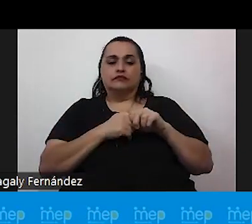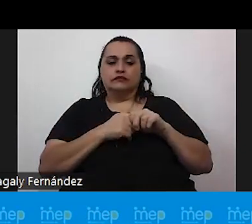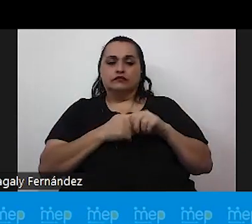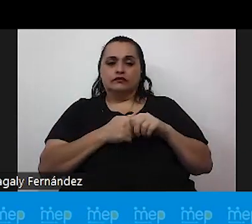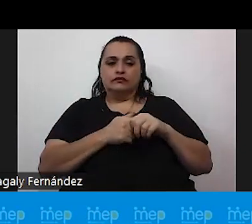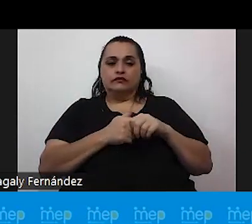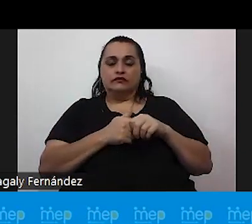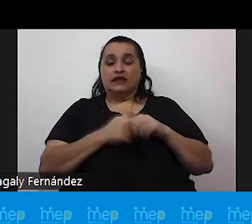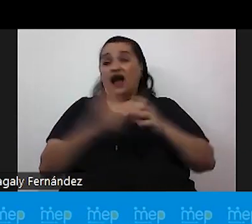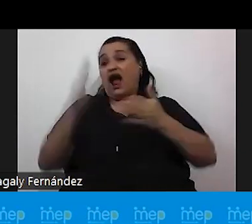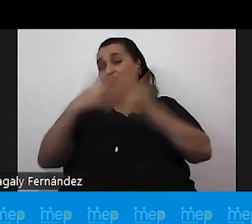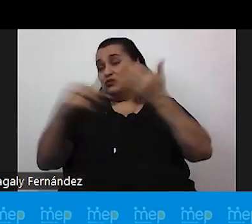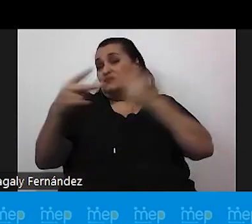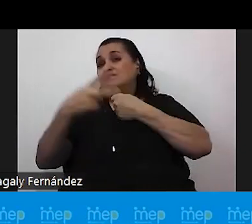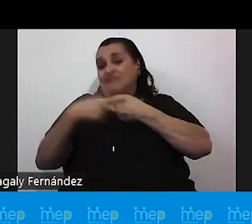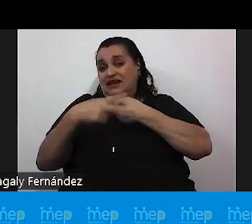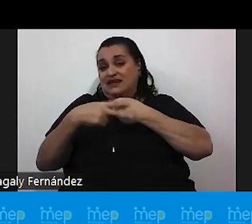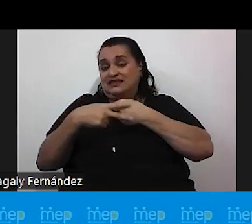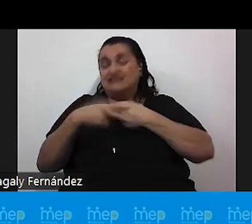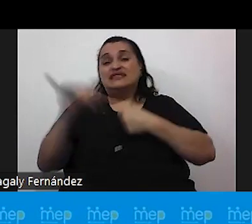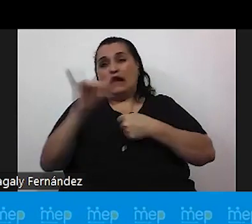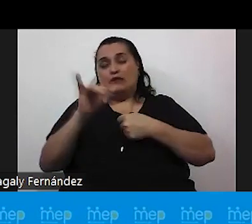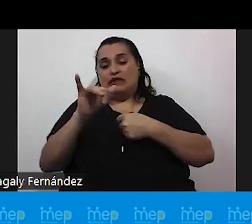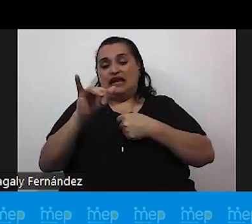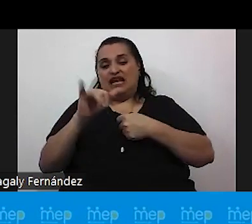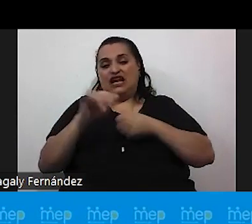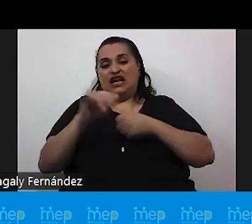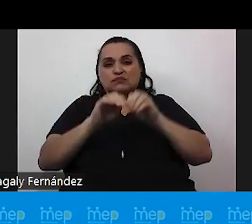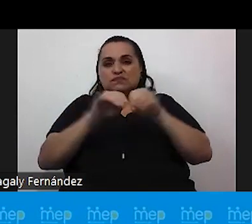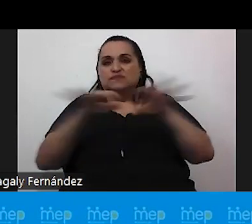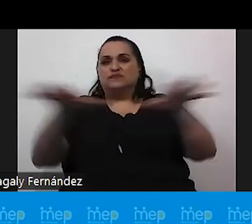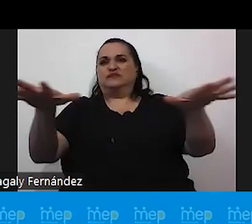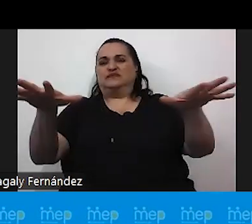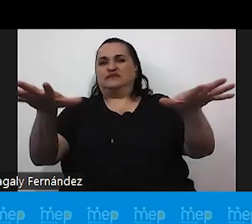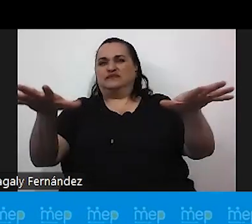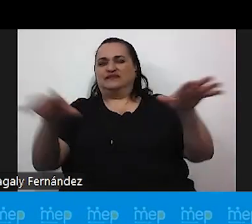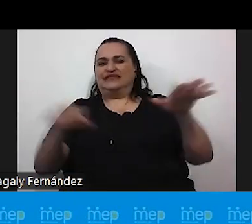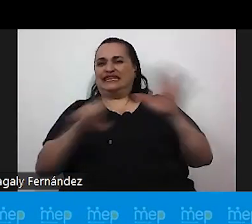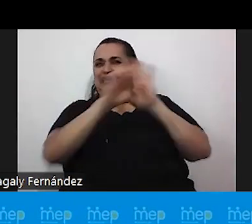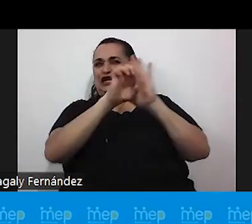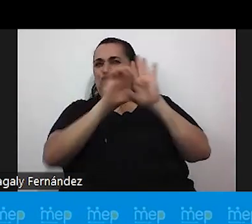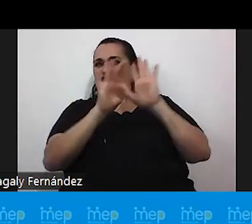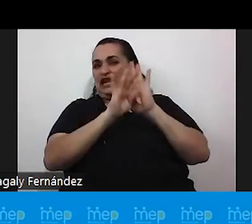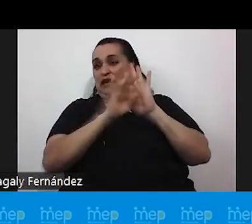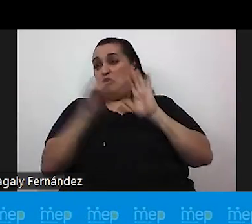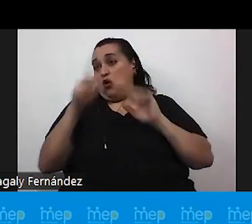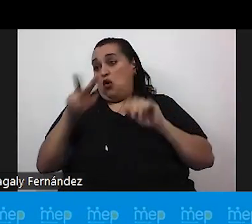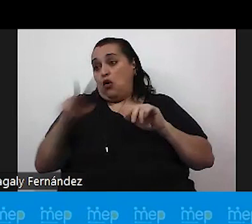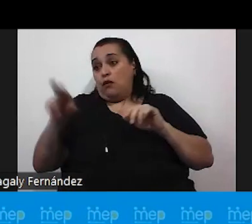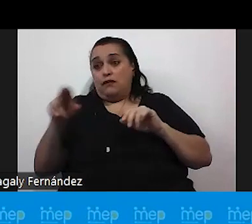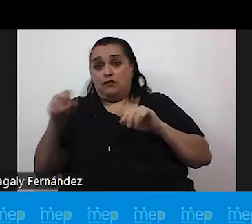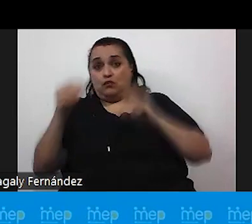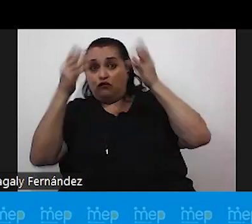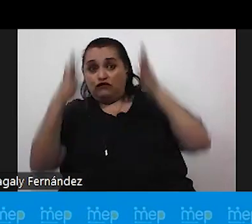algunas veces se da también el contagio del estigma y la extensión de la ofensa a veces si un compañero docente o compañera docente